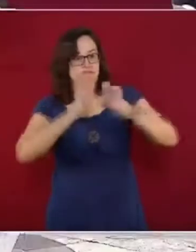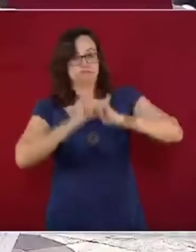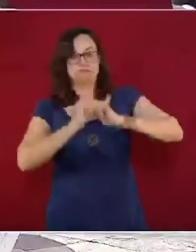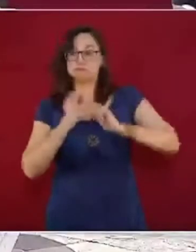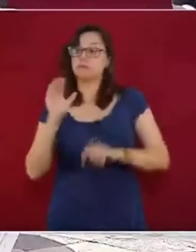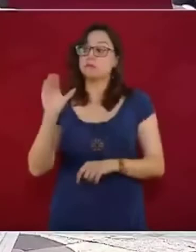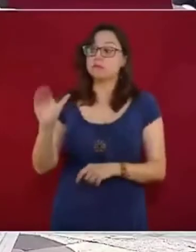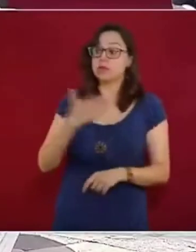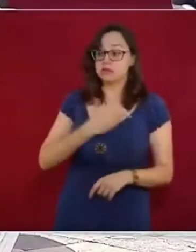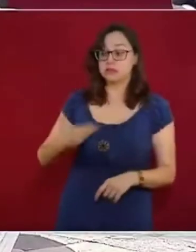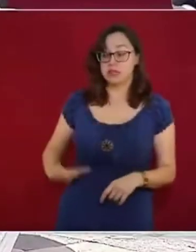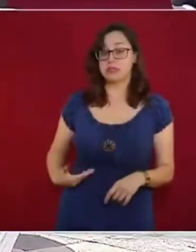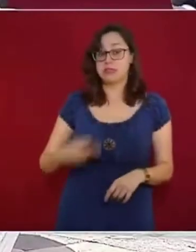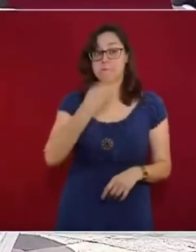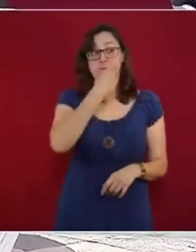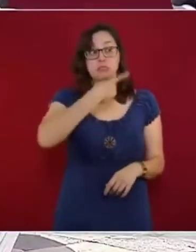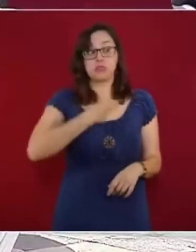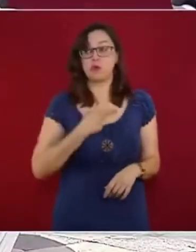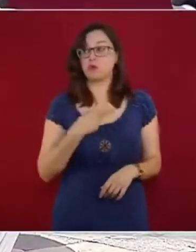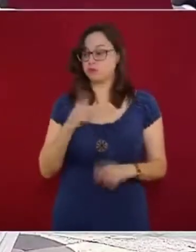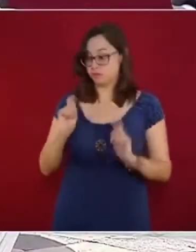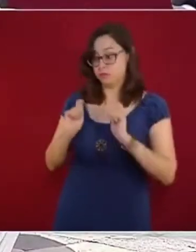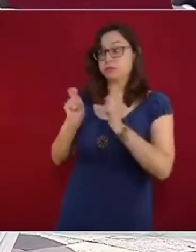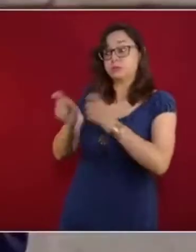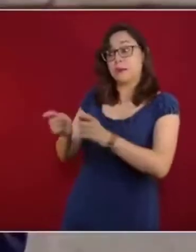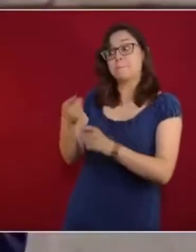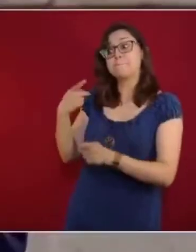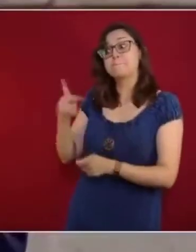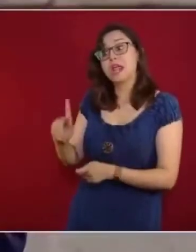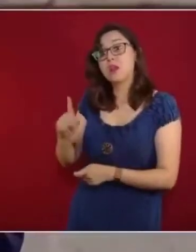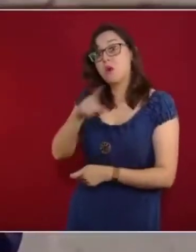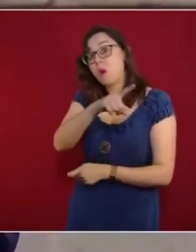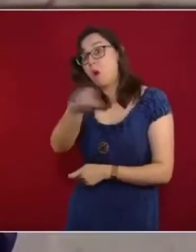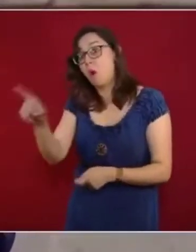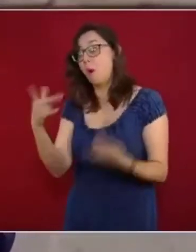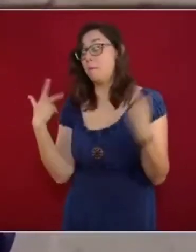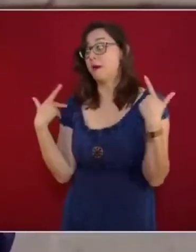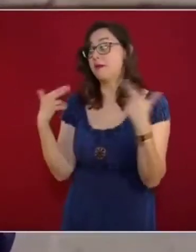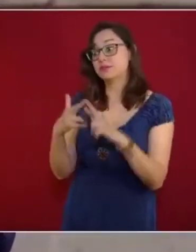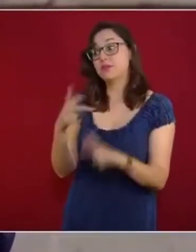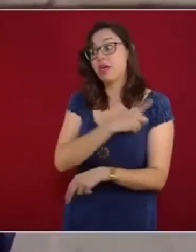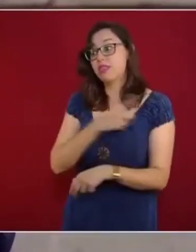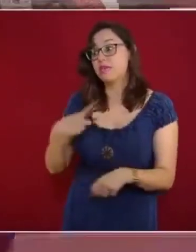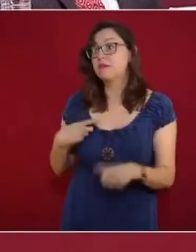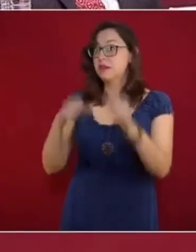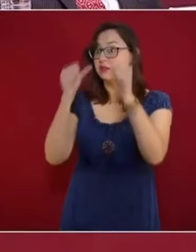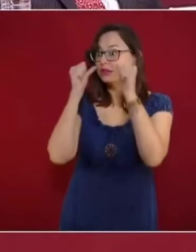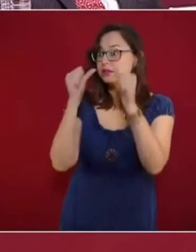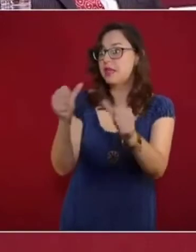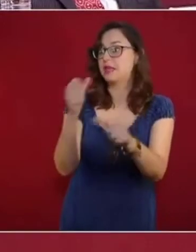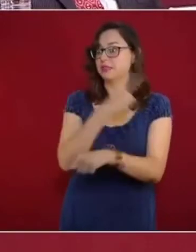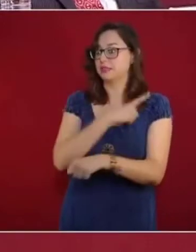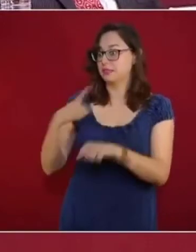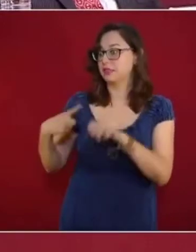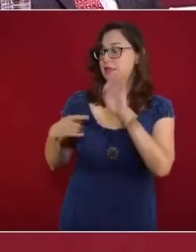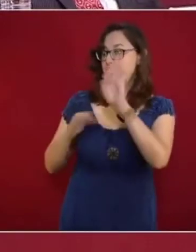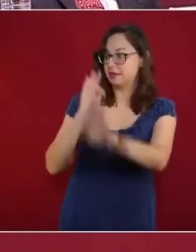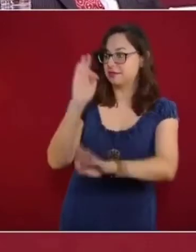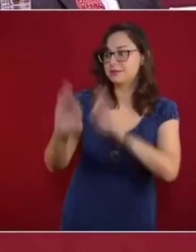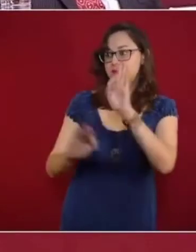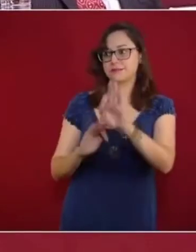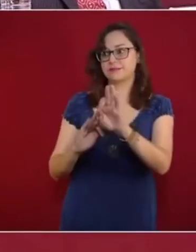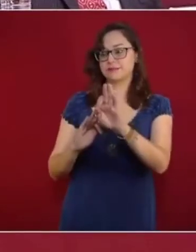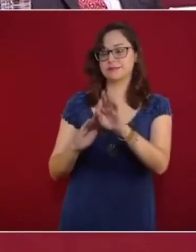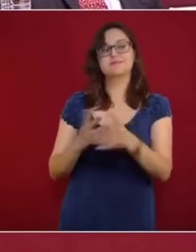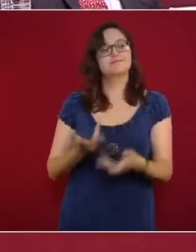escuche. Y esa frase no se me olvida, porque usted sabe escuchar, presidente, y muchas gracias. Gracias por darme la oportunidad, de verdad,